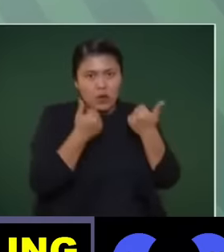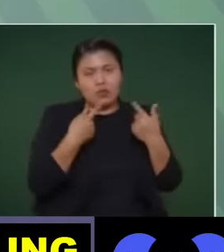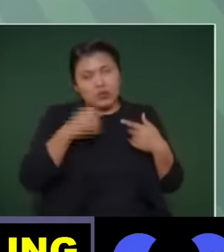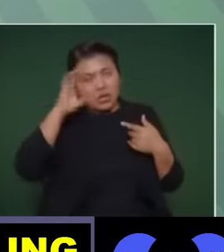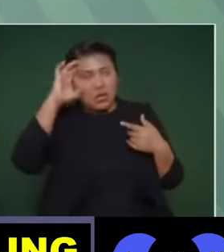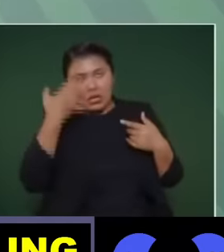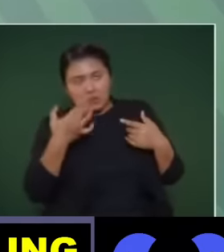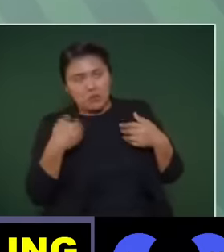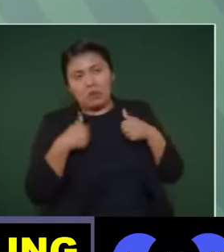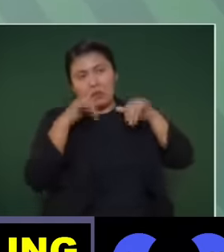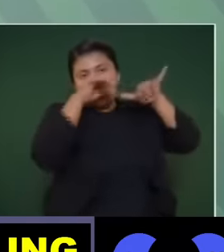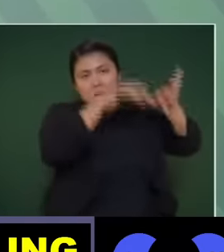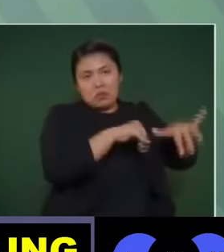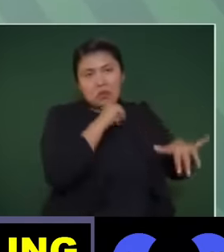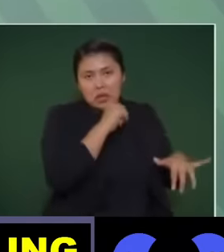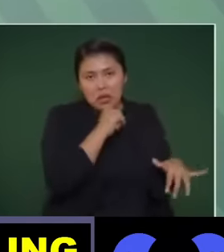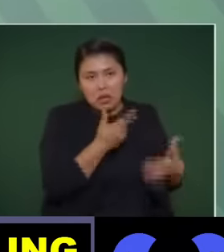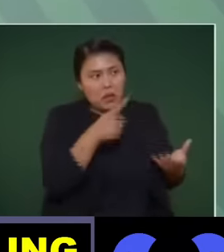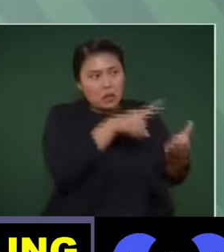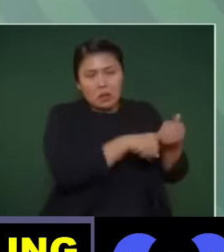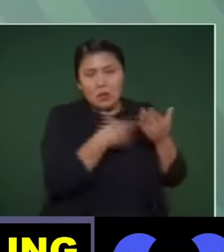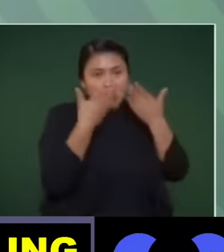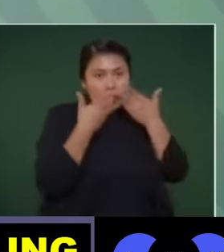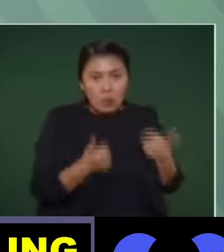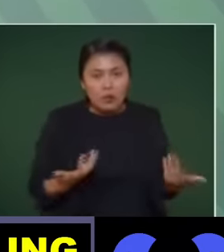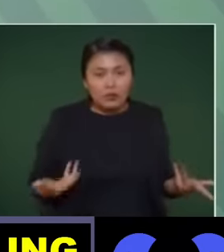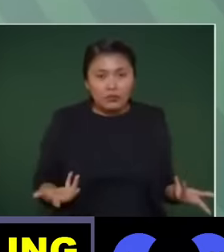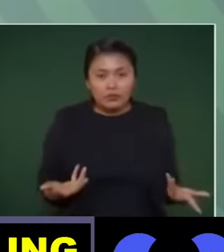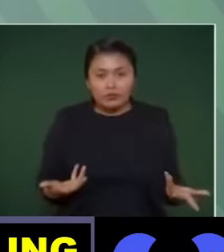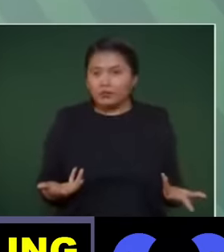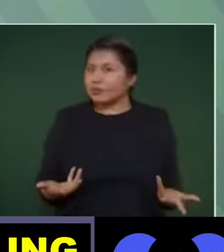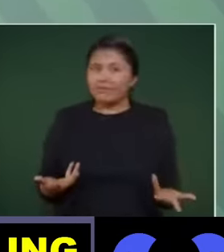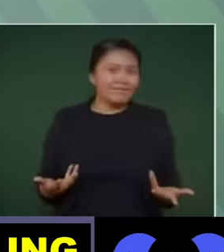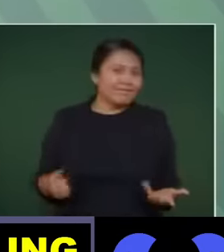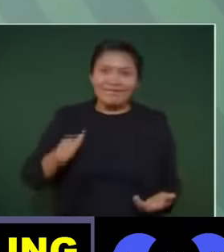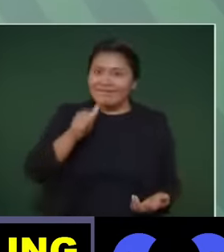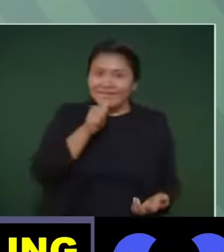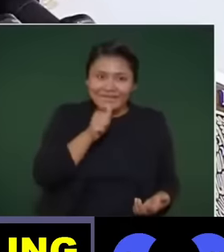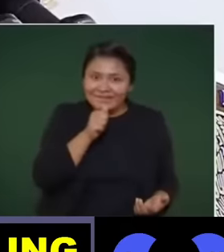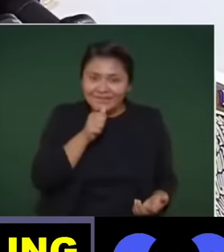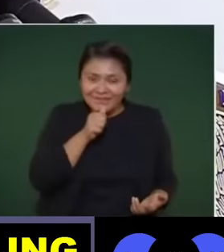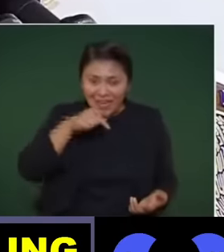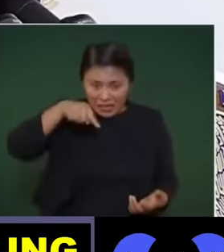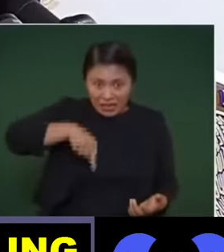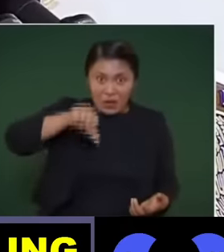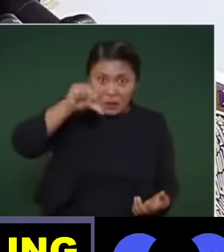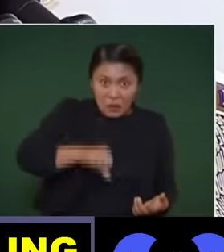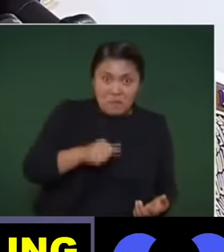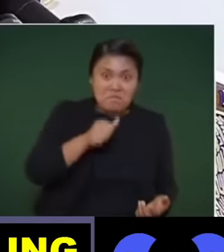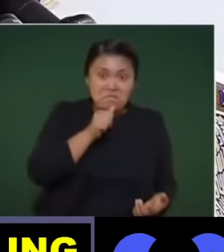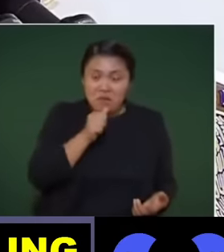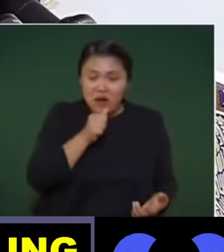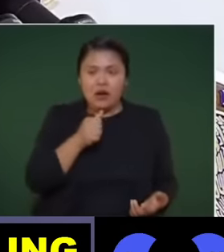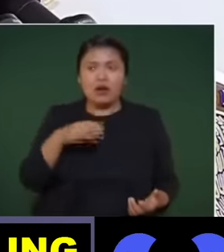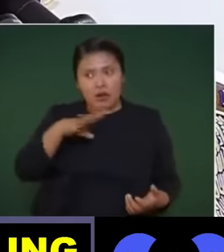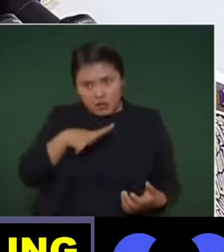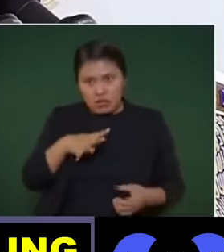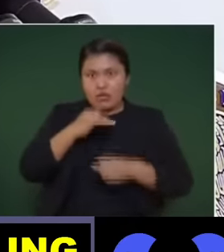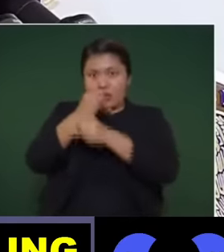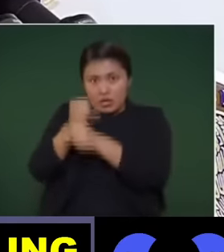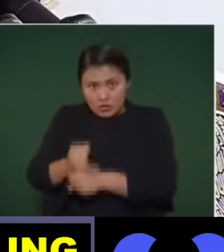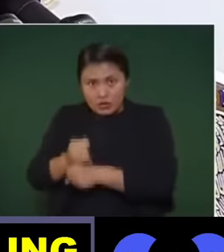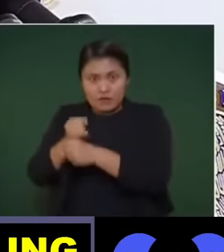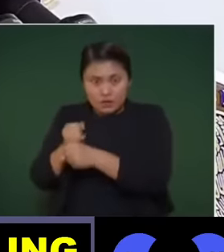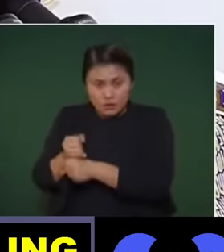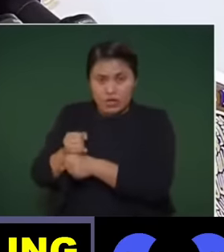adentro de las instalaciones. Así que todavía hasta la fecha hay una investigación por parte de la